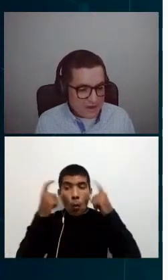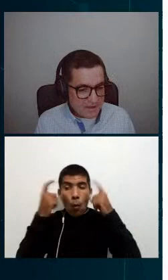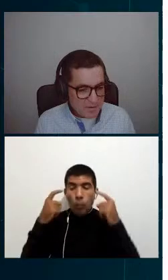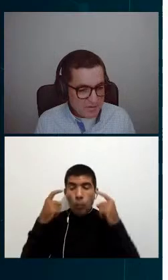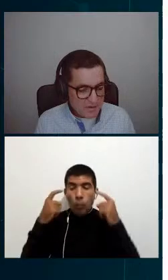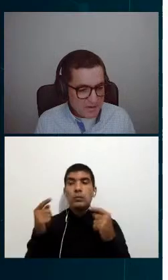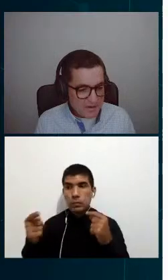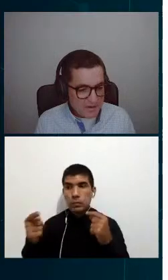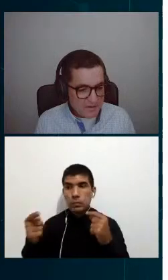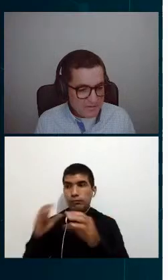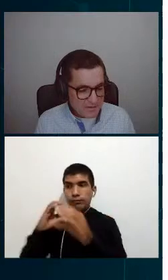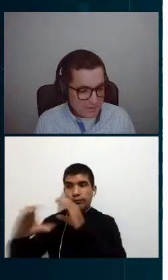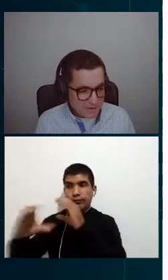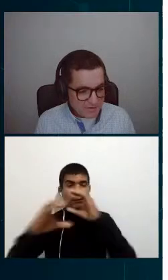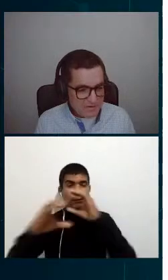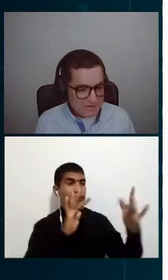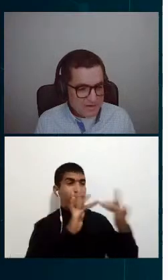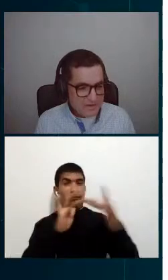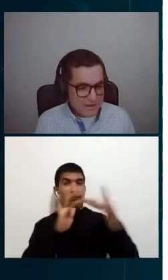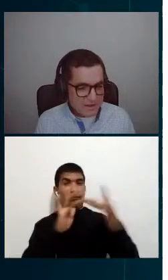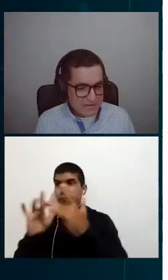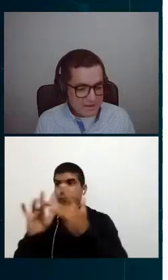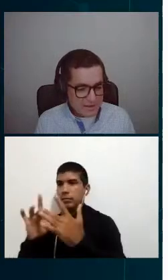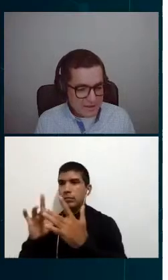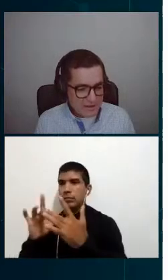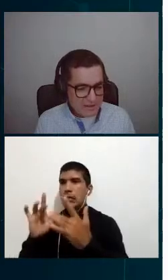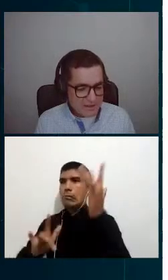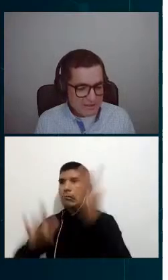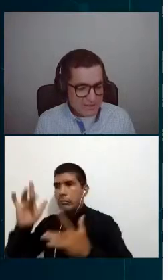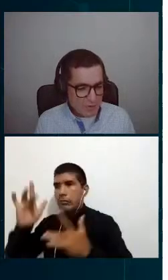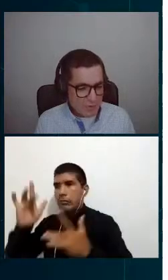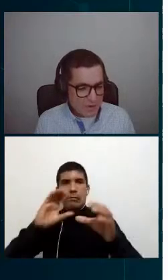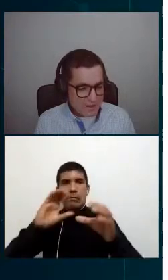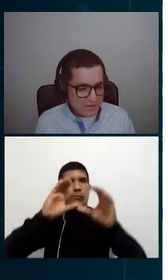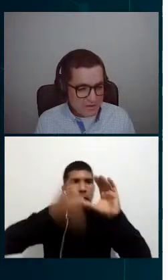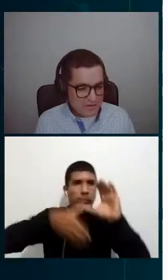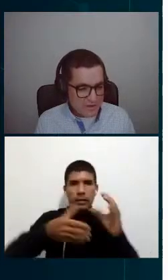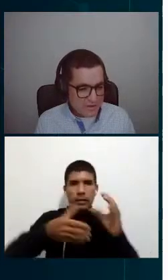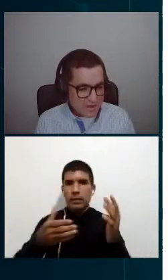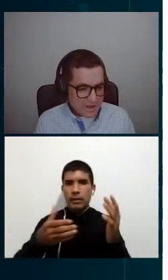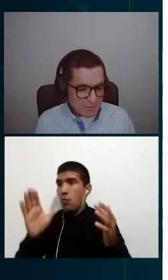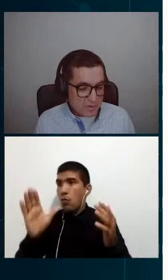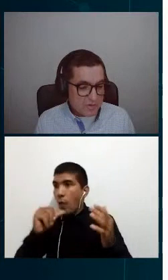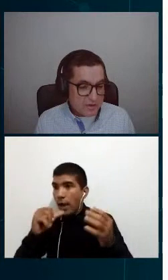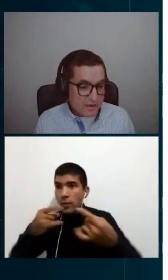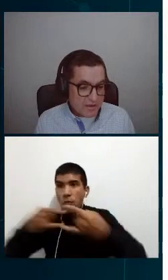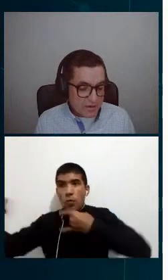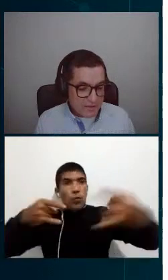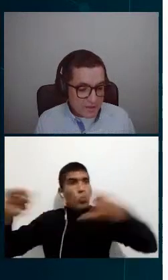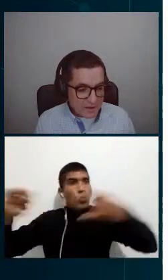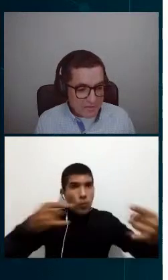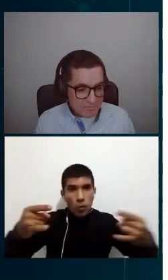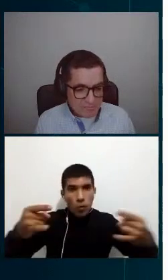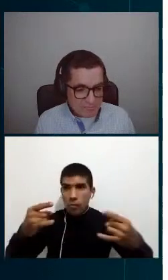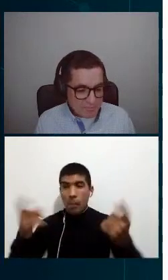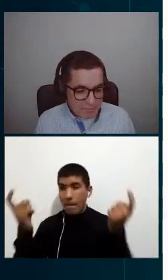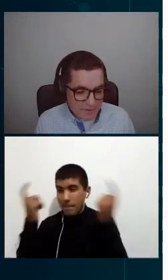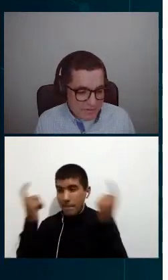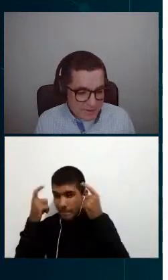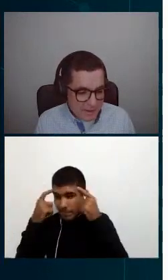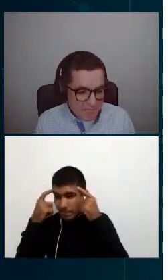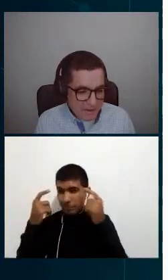existir la red de medición inteligente si no existe esa red de comunicaciones. Y pues, los analizadores de red,